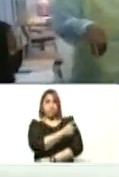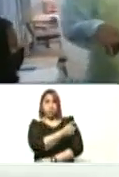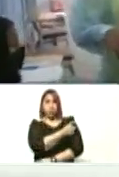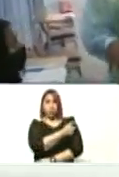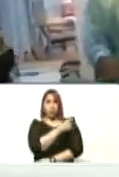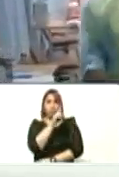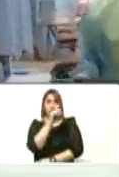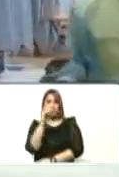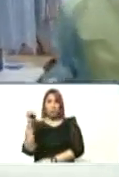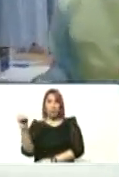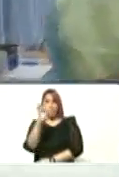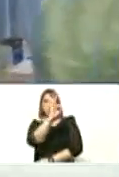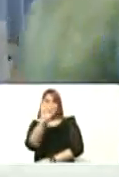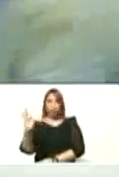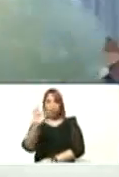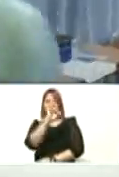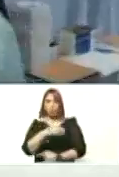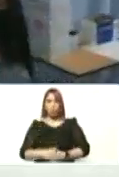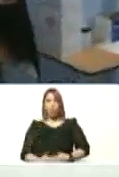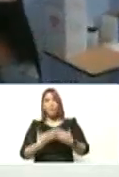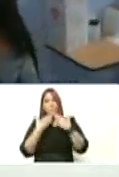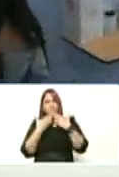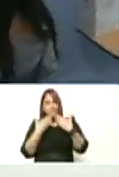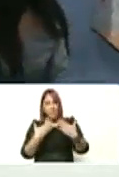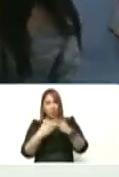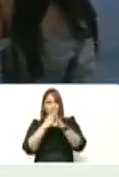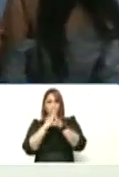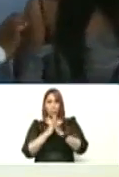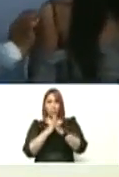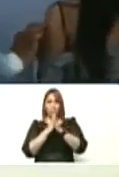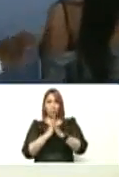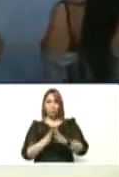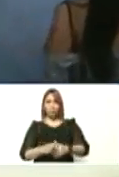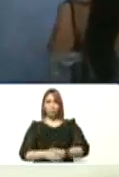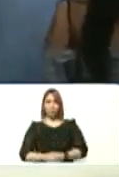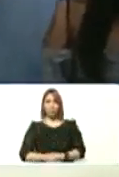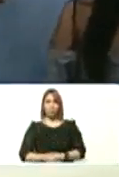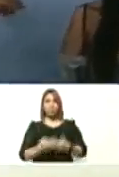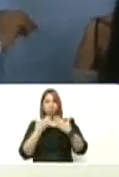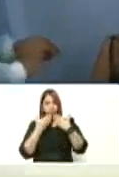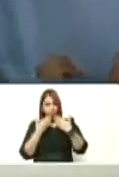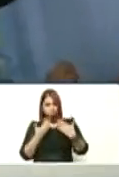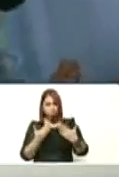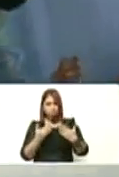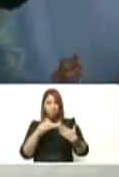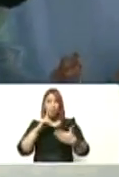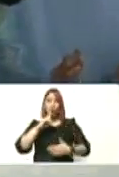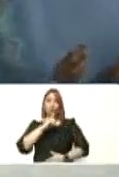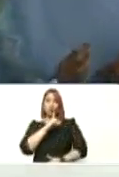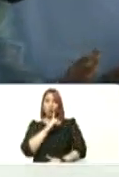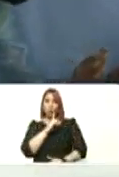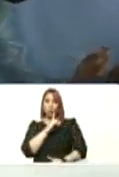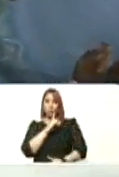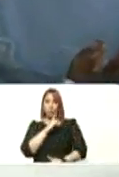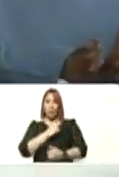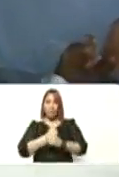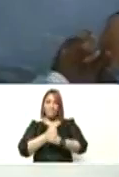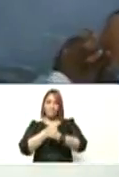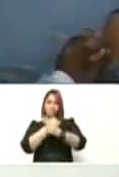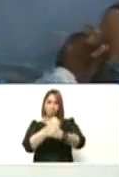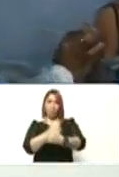cien por ciento se los pido desde aquí se los pido en nombre del amor